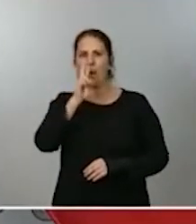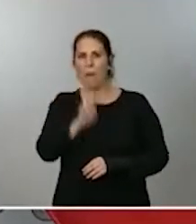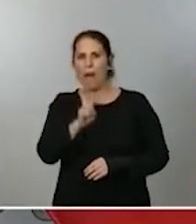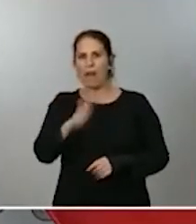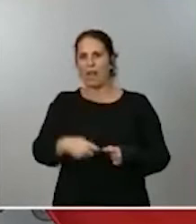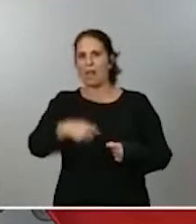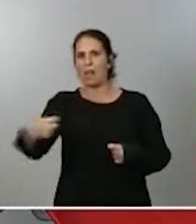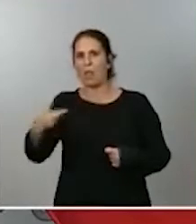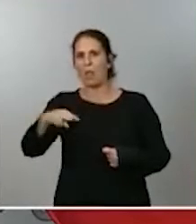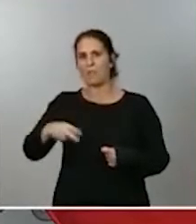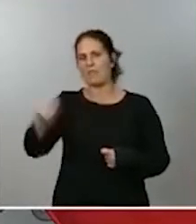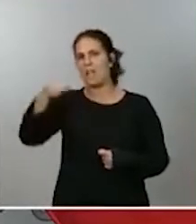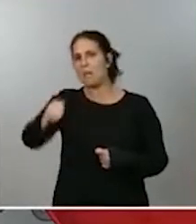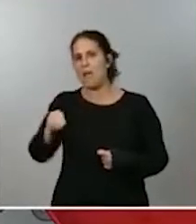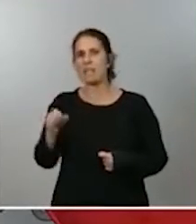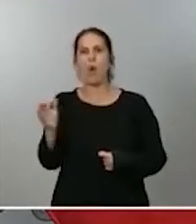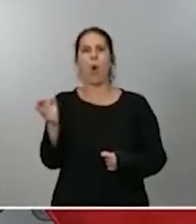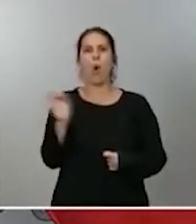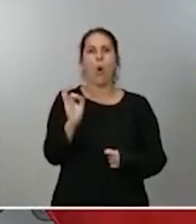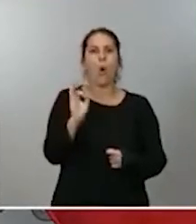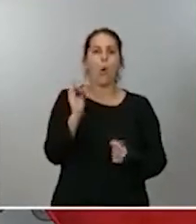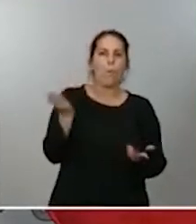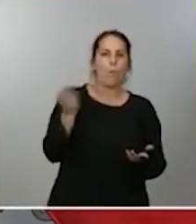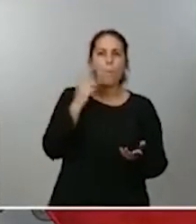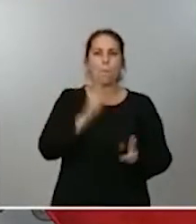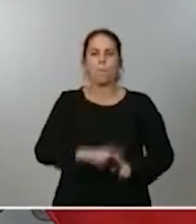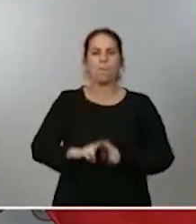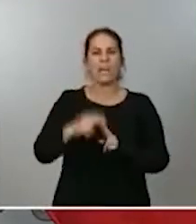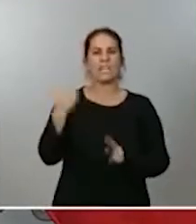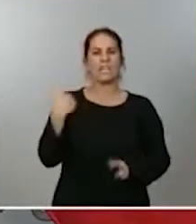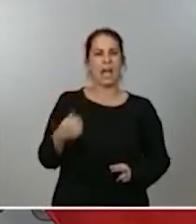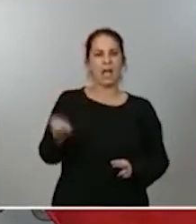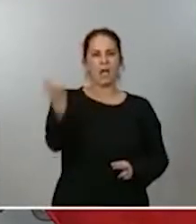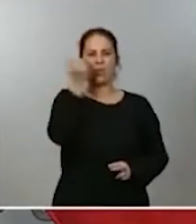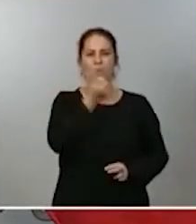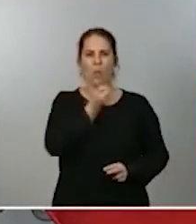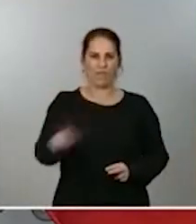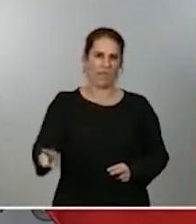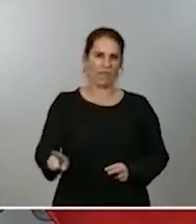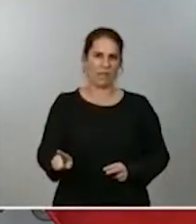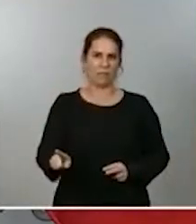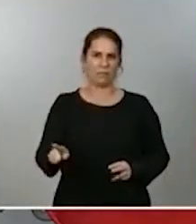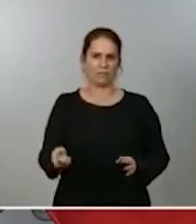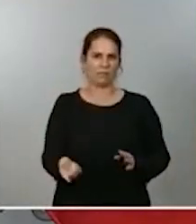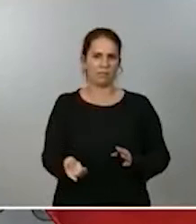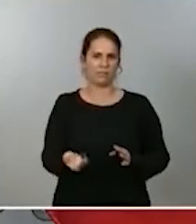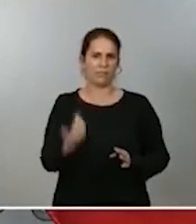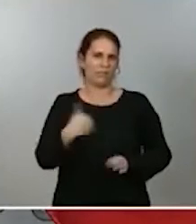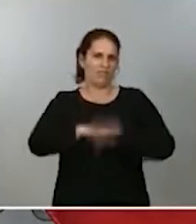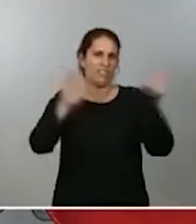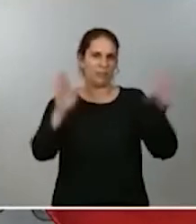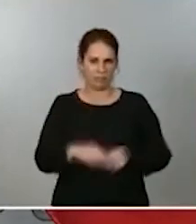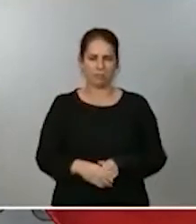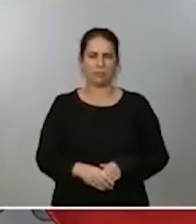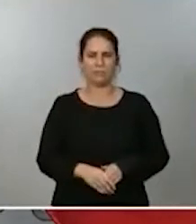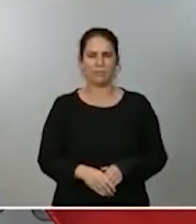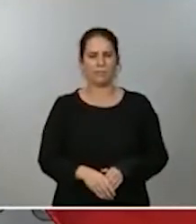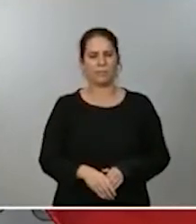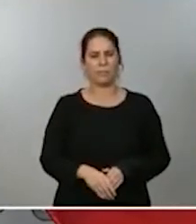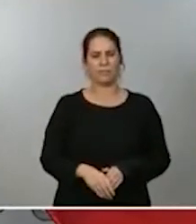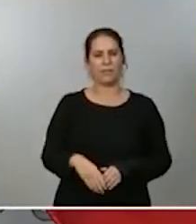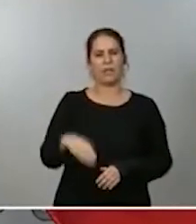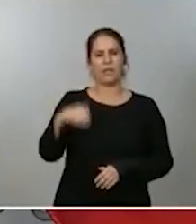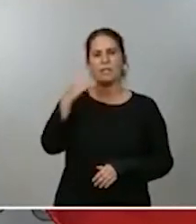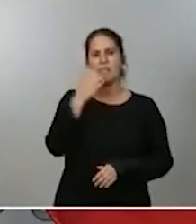o bien directamente proponer, tras esa fecha de cuatro meses, su levantamiento. Si esto es así, si esta cuestión,